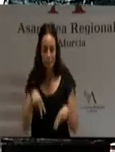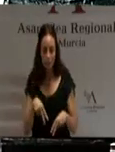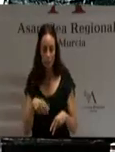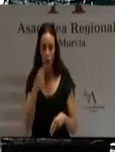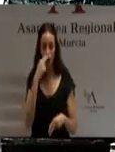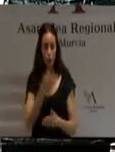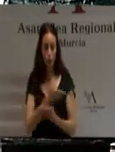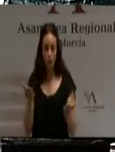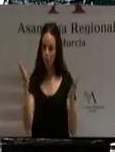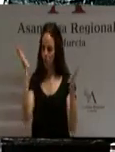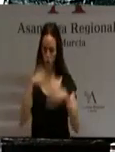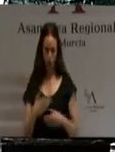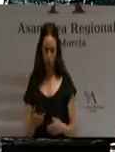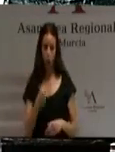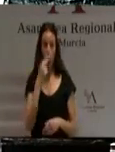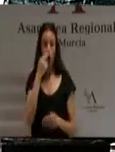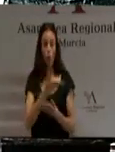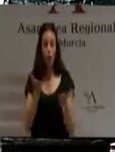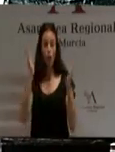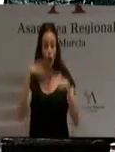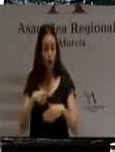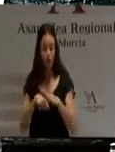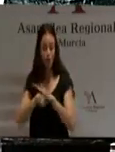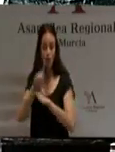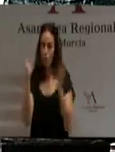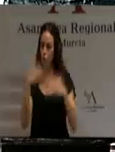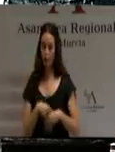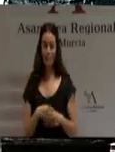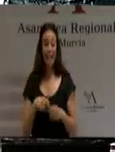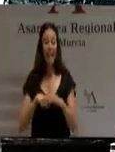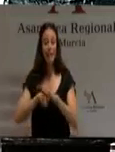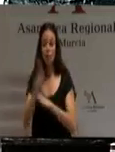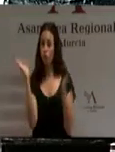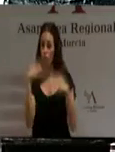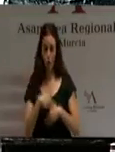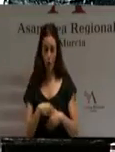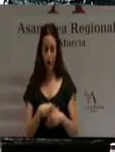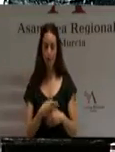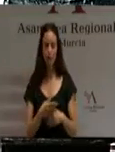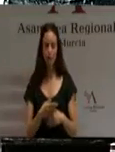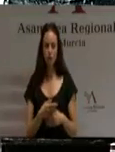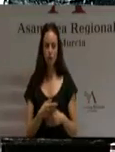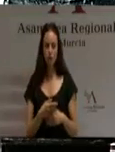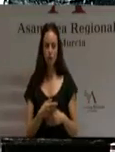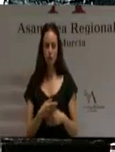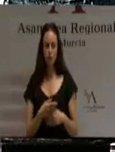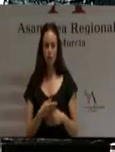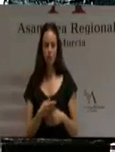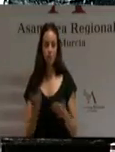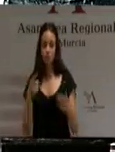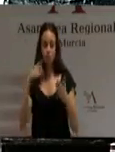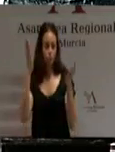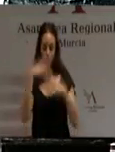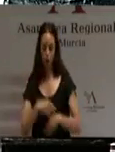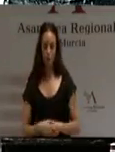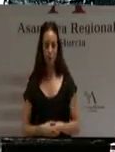confianza. Sin confianza no hay crecimiento. Sin crecimiento no hay empleo. Debemos hacer honesta